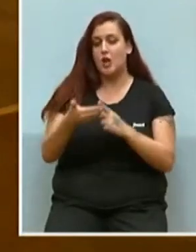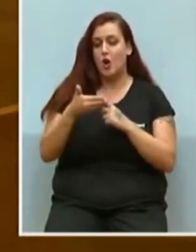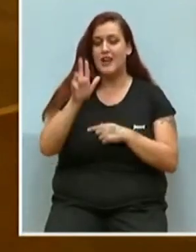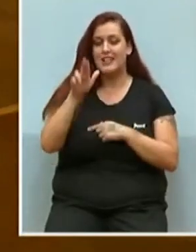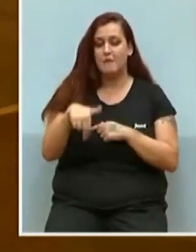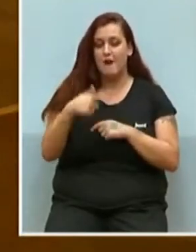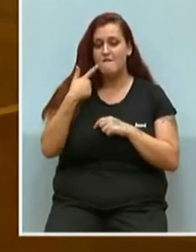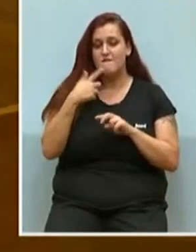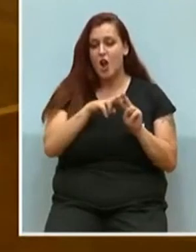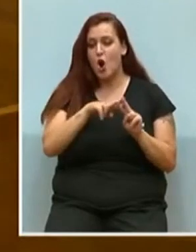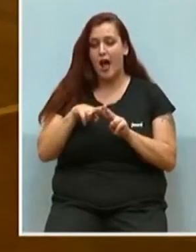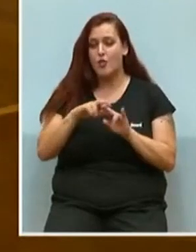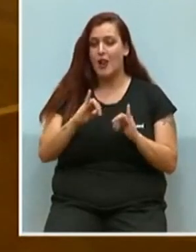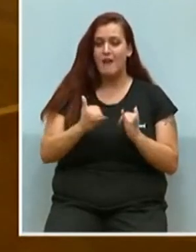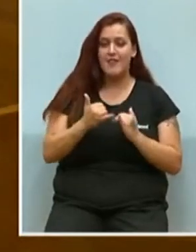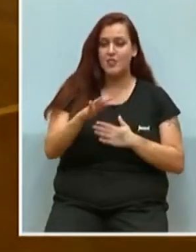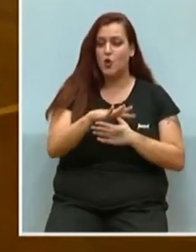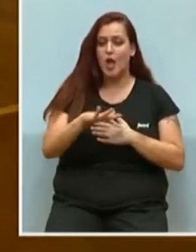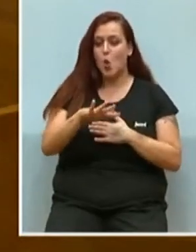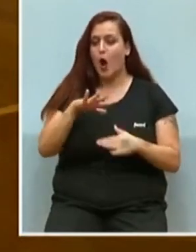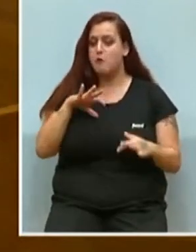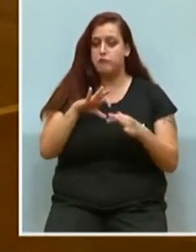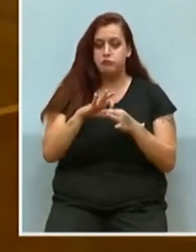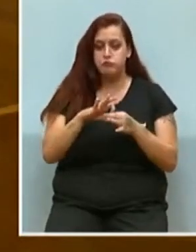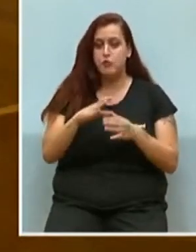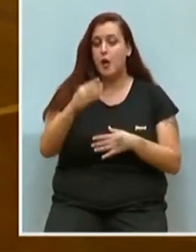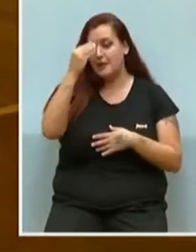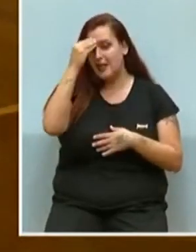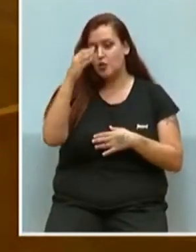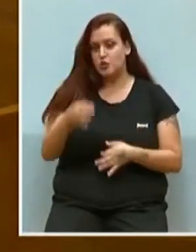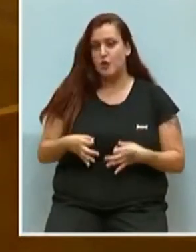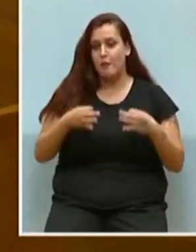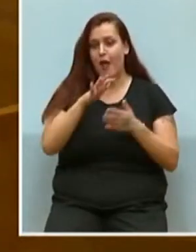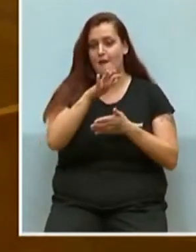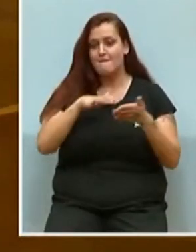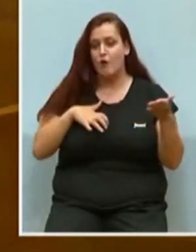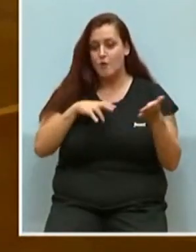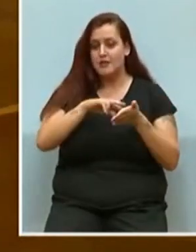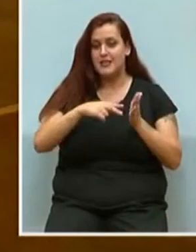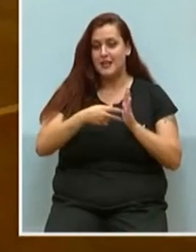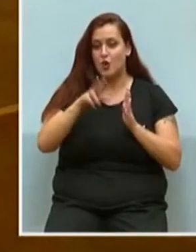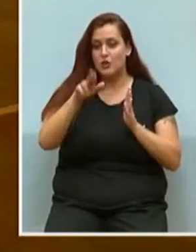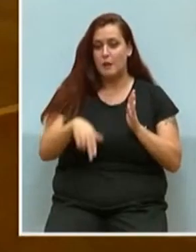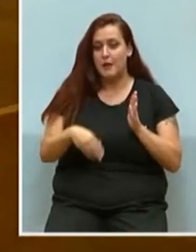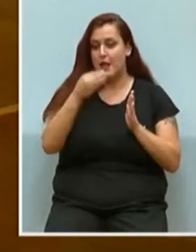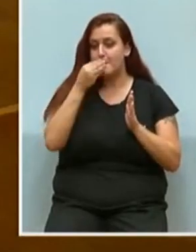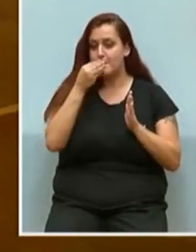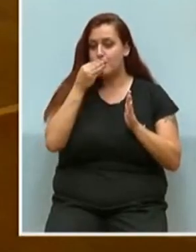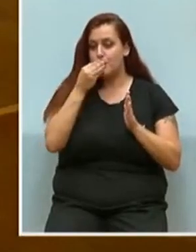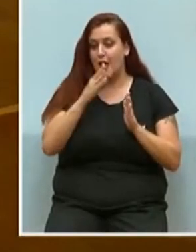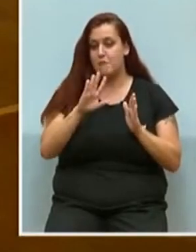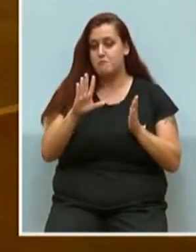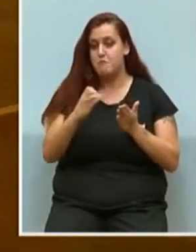idoneidad del evento y el lugar donde se produce, teniendo en cuenta siempre los informes técnicos y el bien común. Esto,